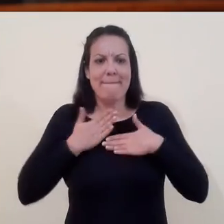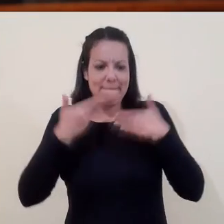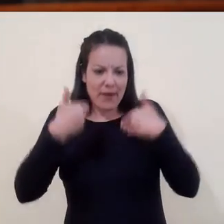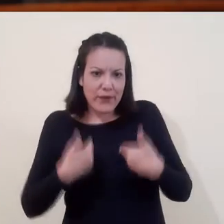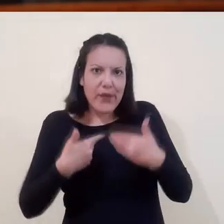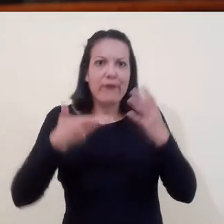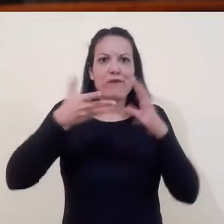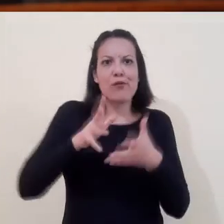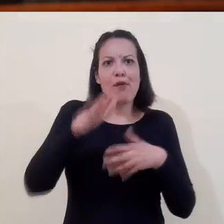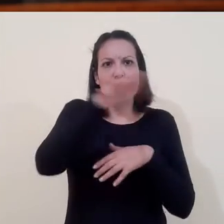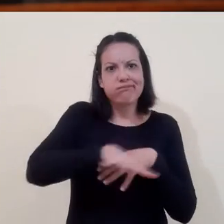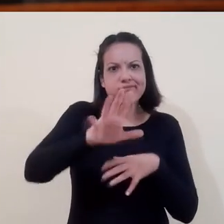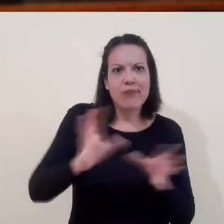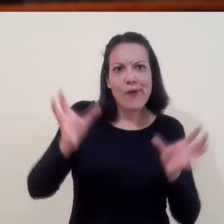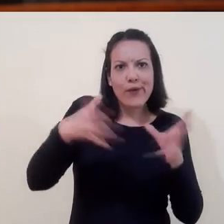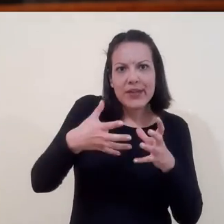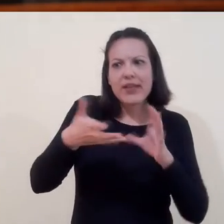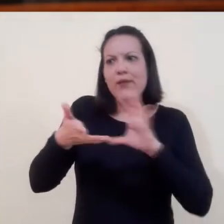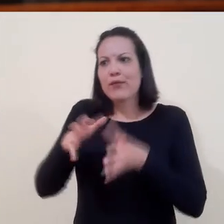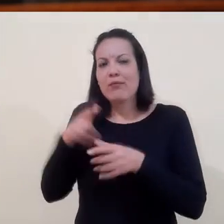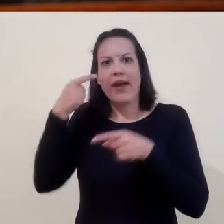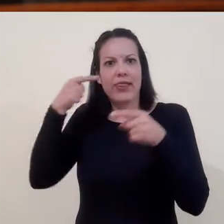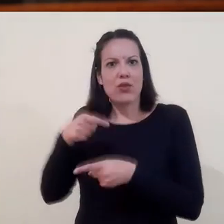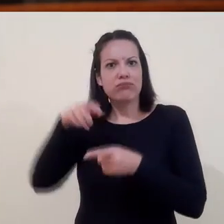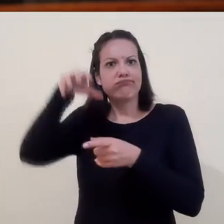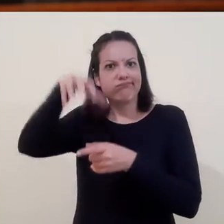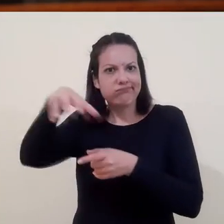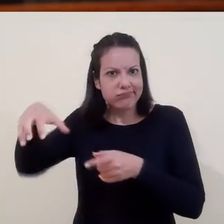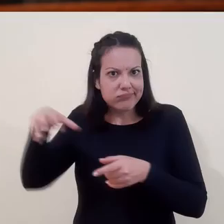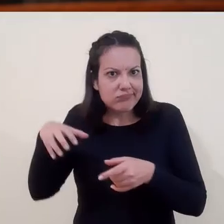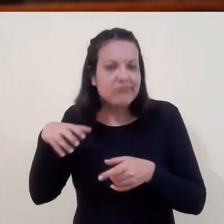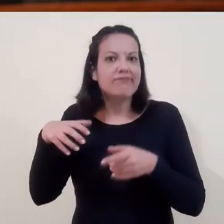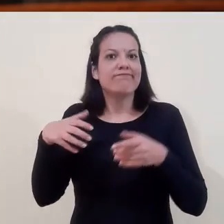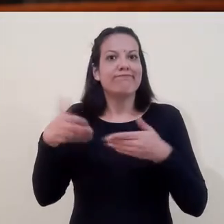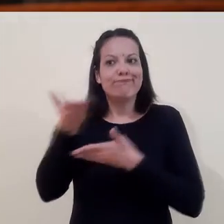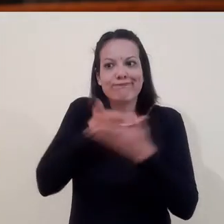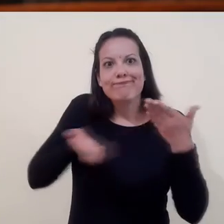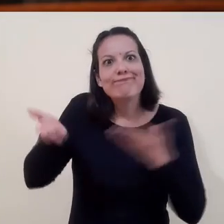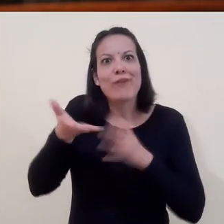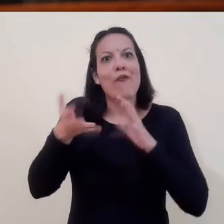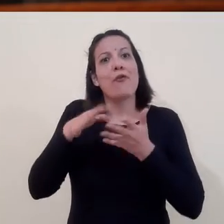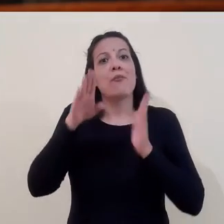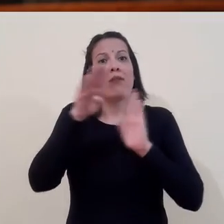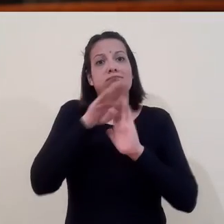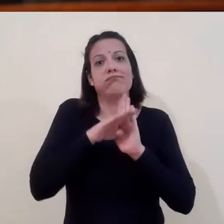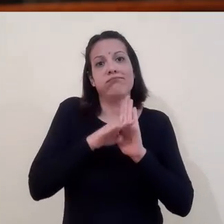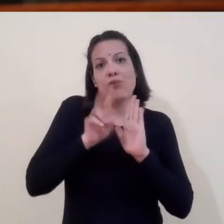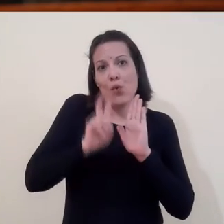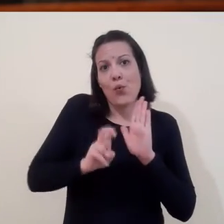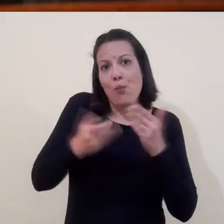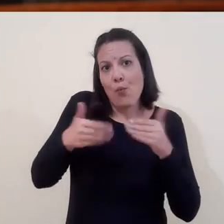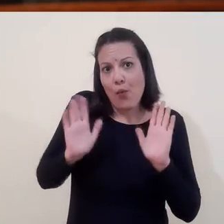de manera institucional, de manera curricular, también lo podríamos decir.